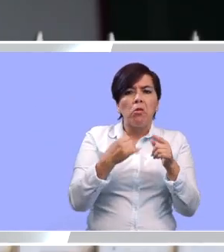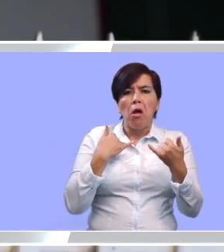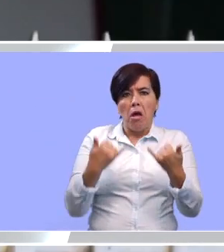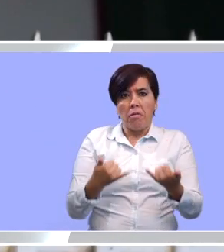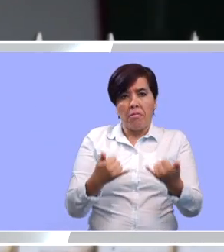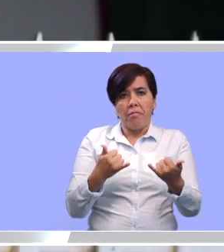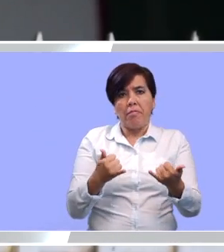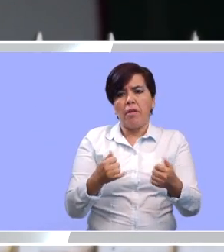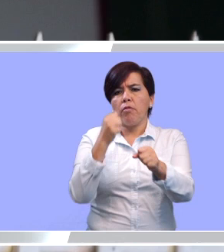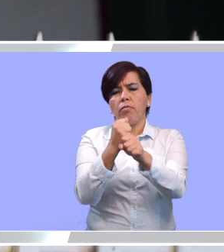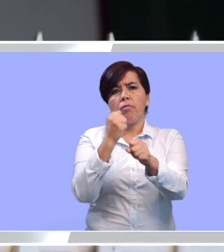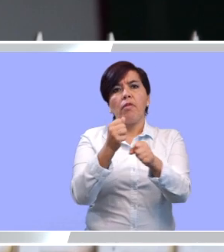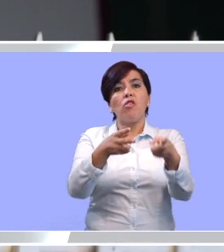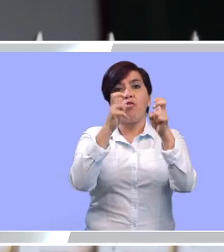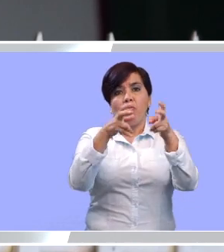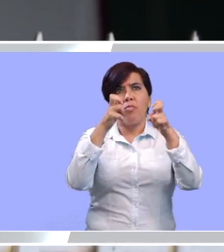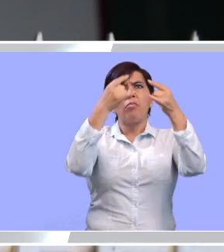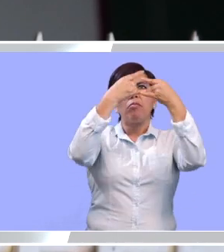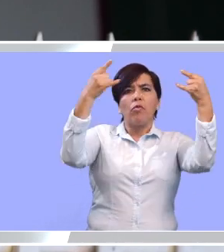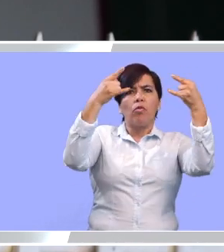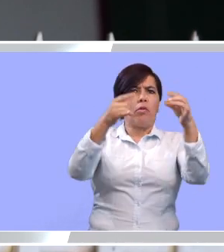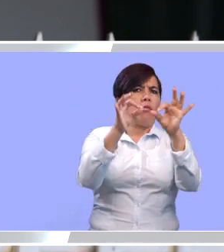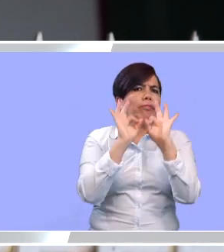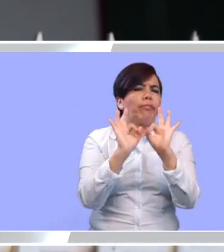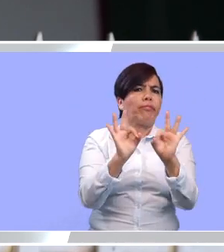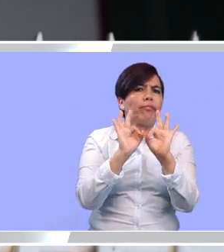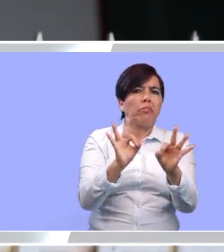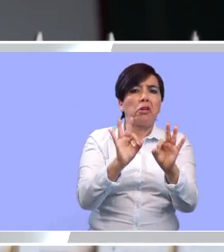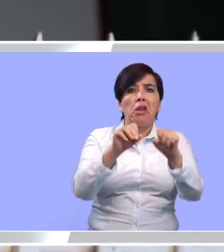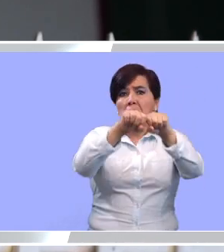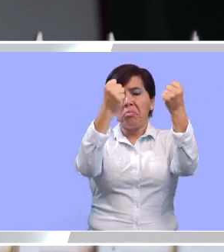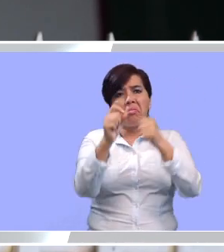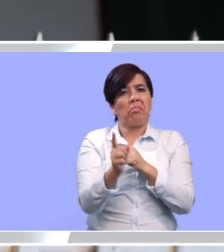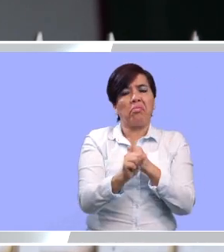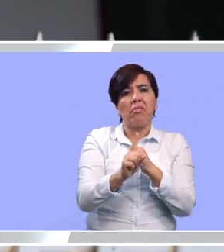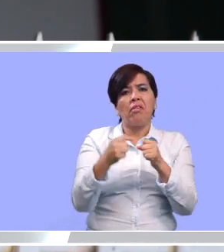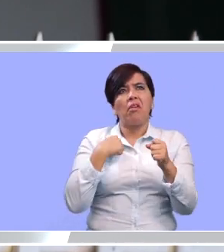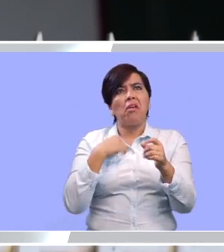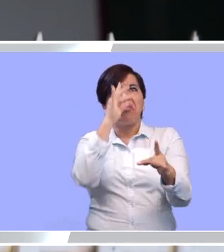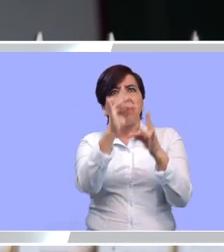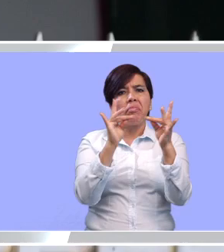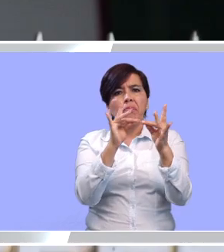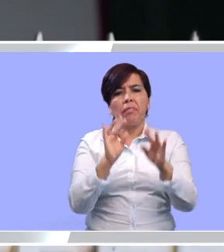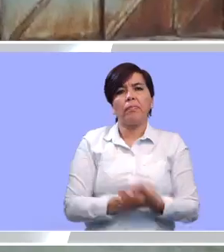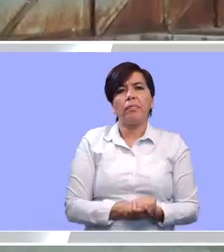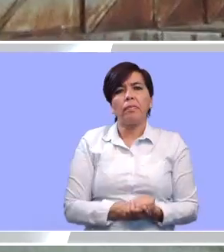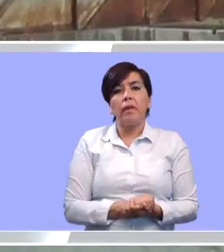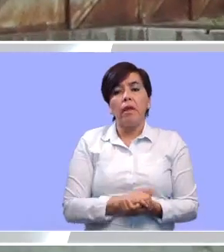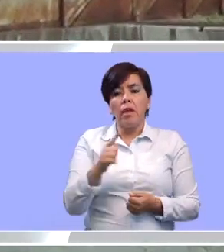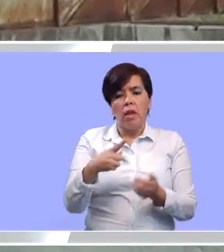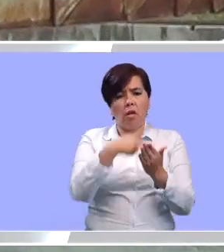Pero ya ahora con los trabajos que hicieron, ya se nos mejoró mucho, ya todo está perfecto.